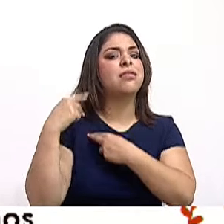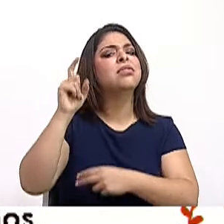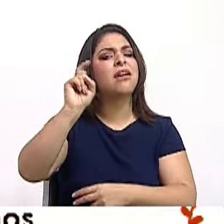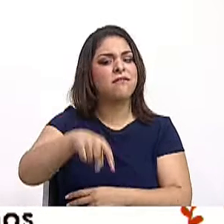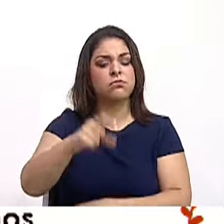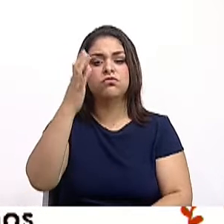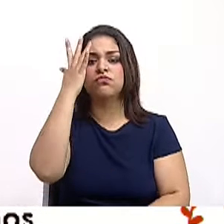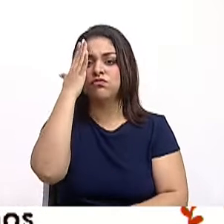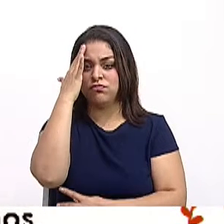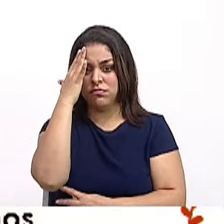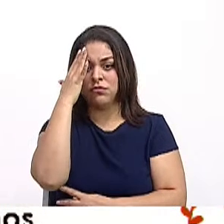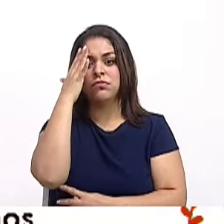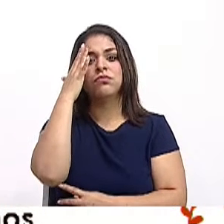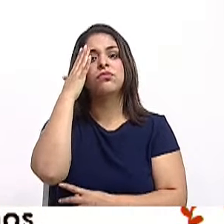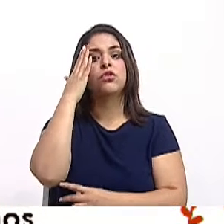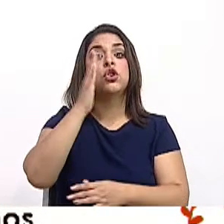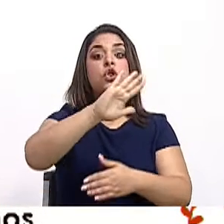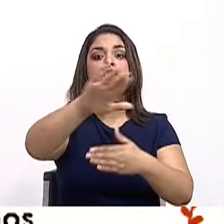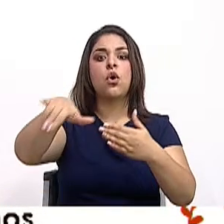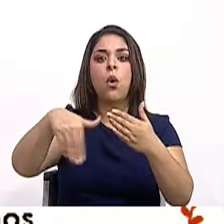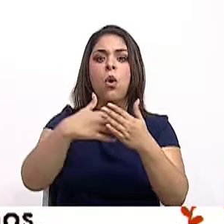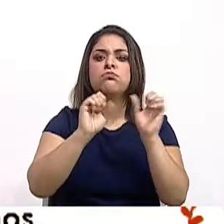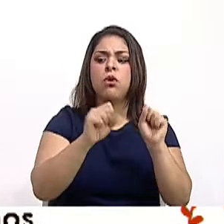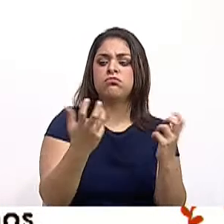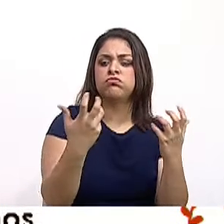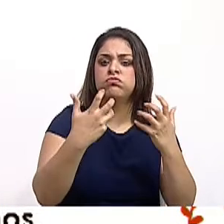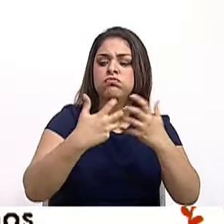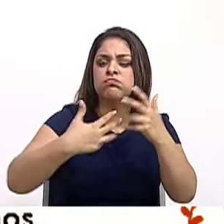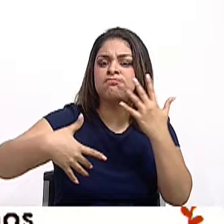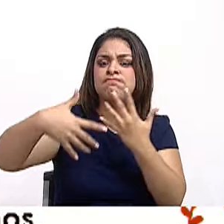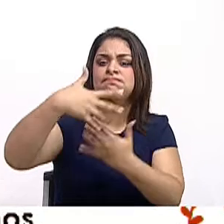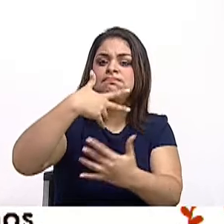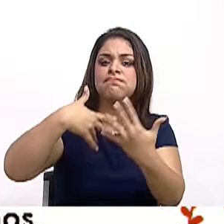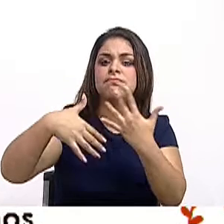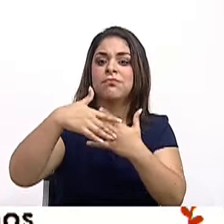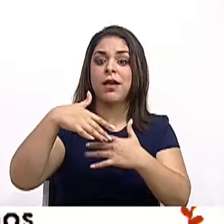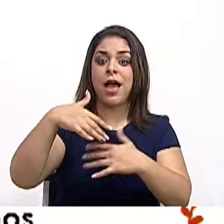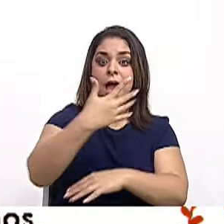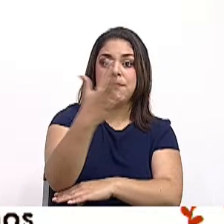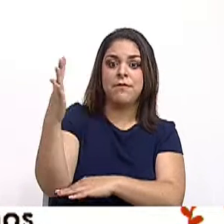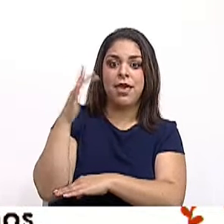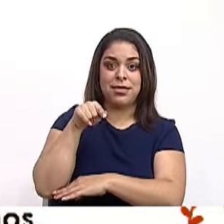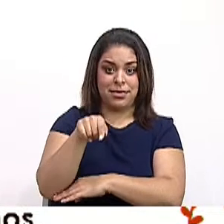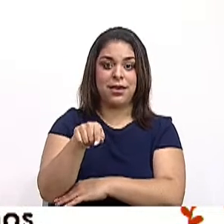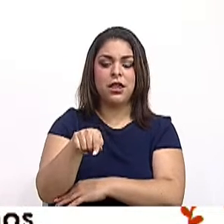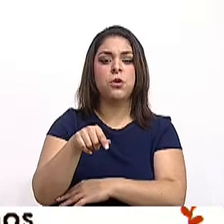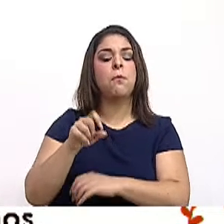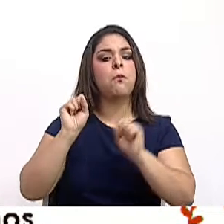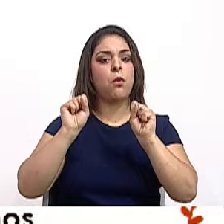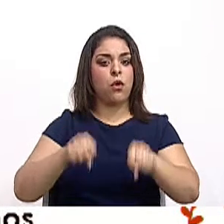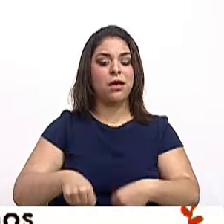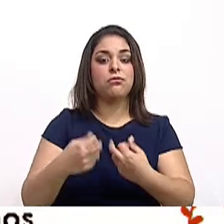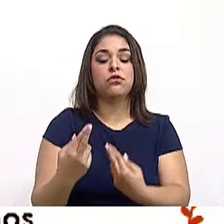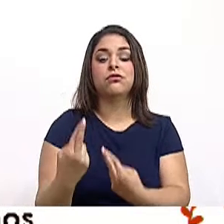procurar todos coexistir con el medio ambiente que nos rodea. Y así estamos generando una